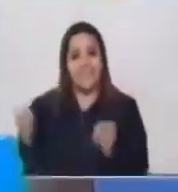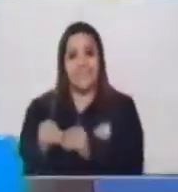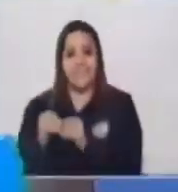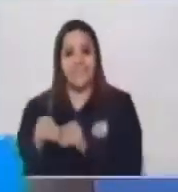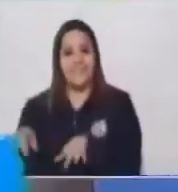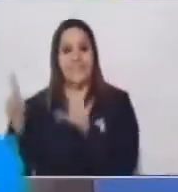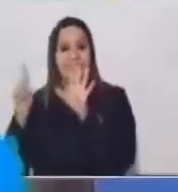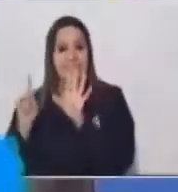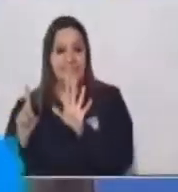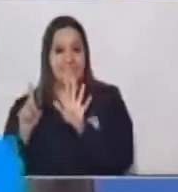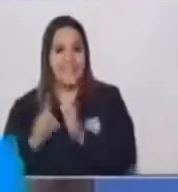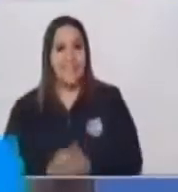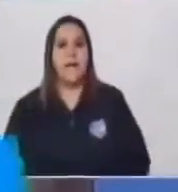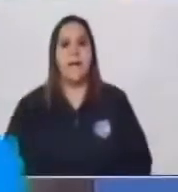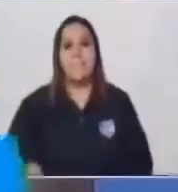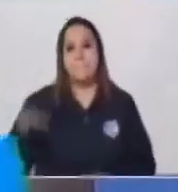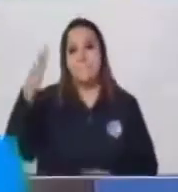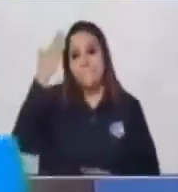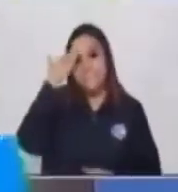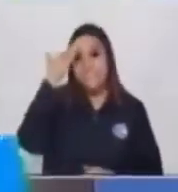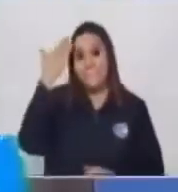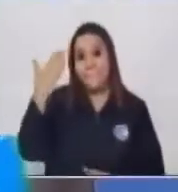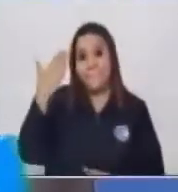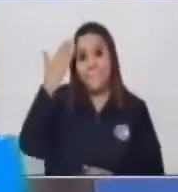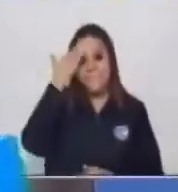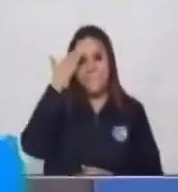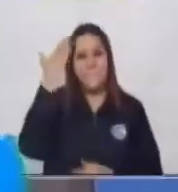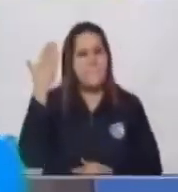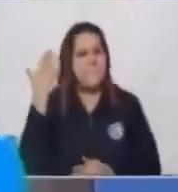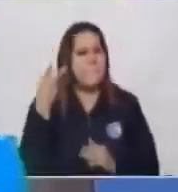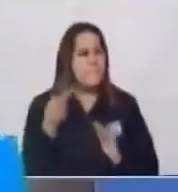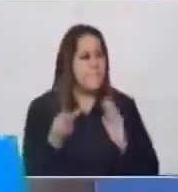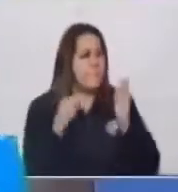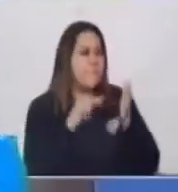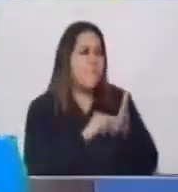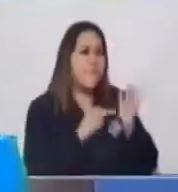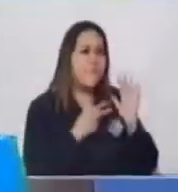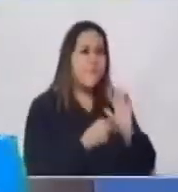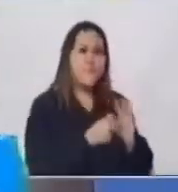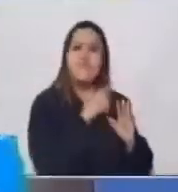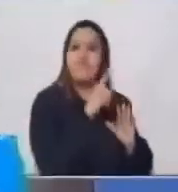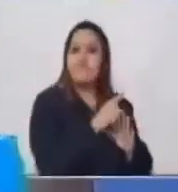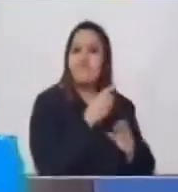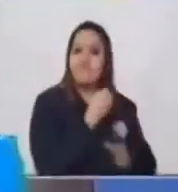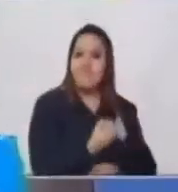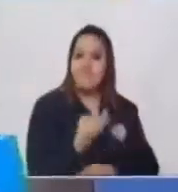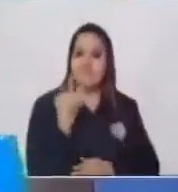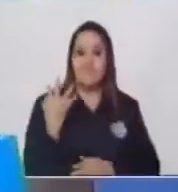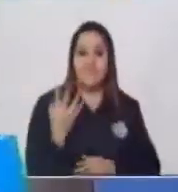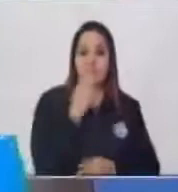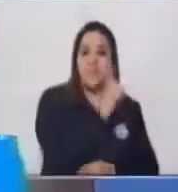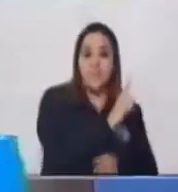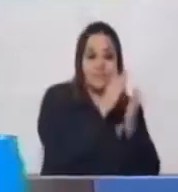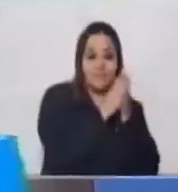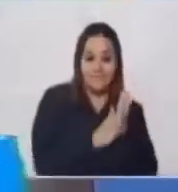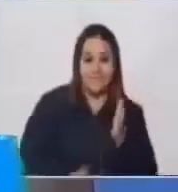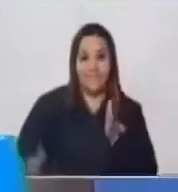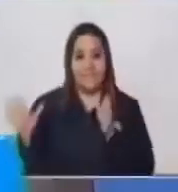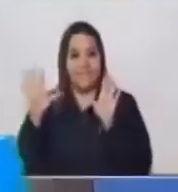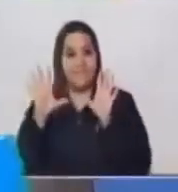Hola, hola, ¿eso qué es? Son los números del 1 al 10